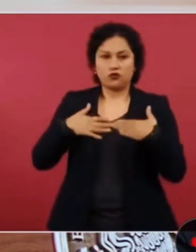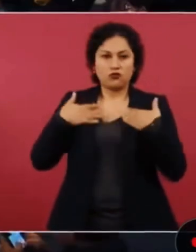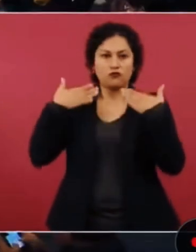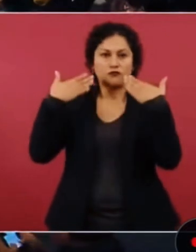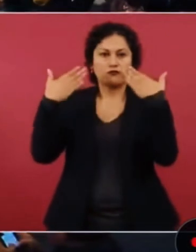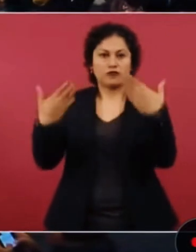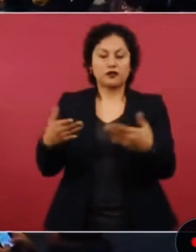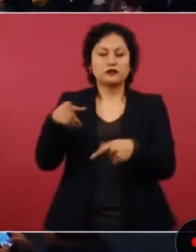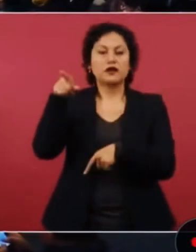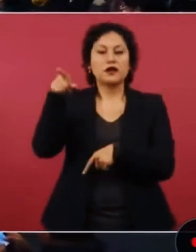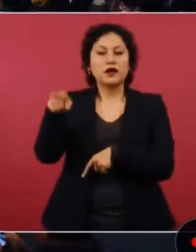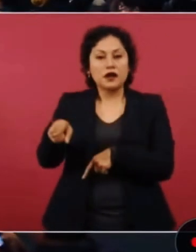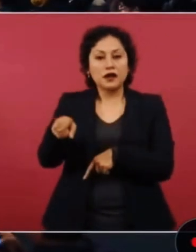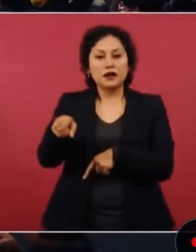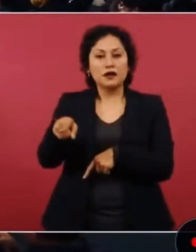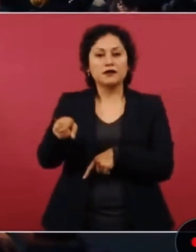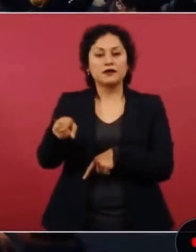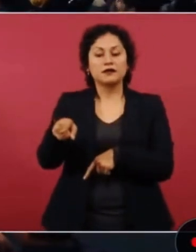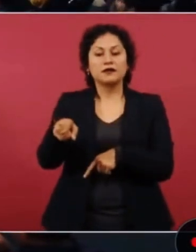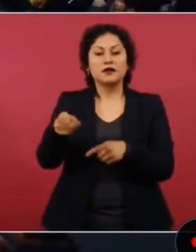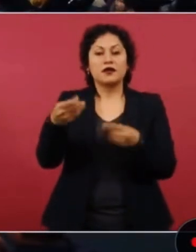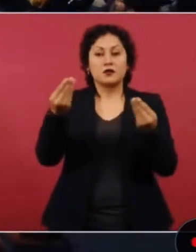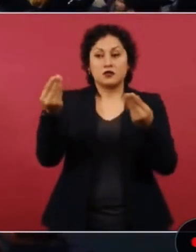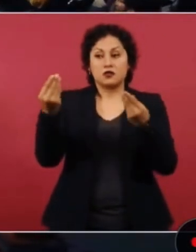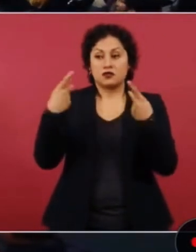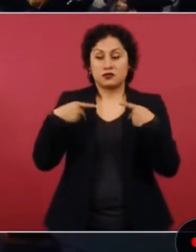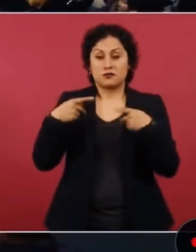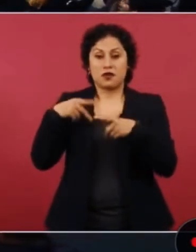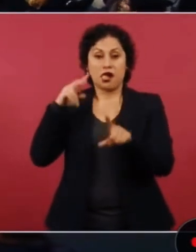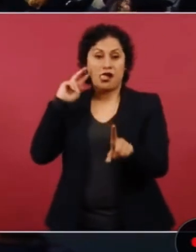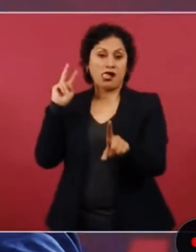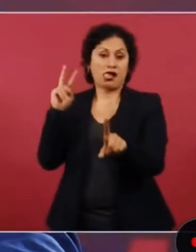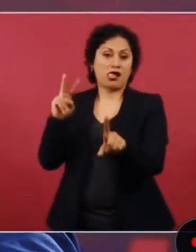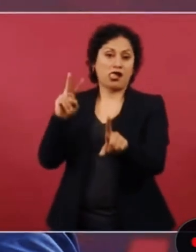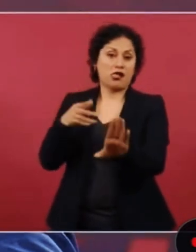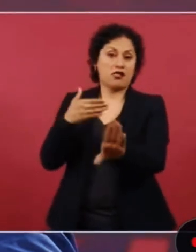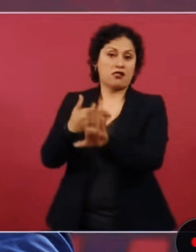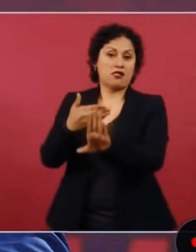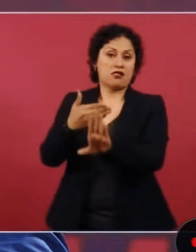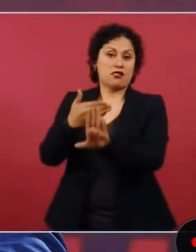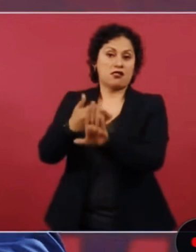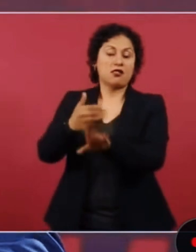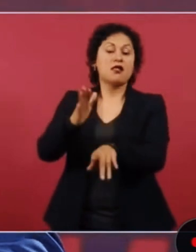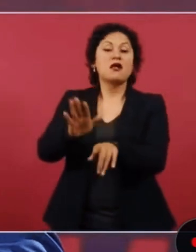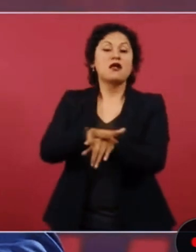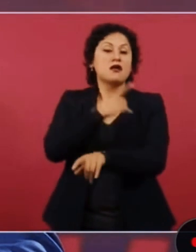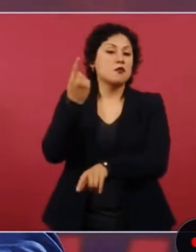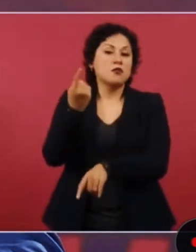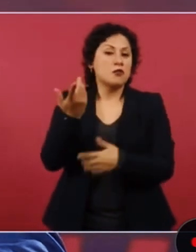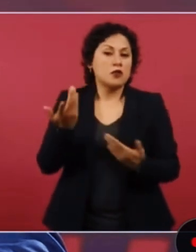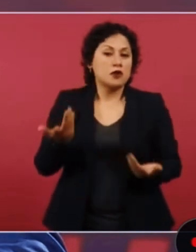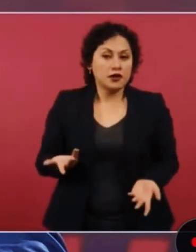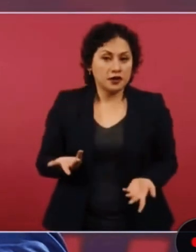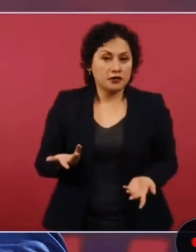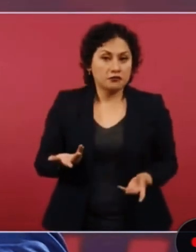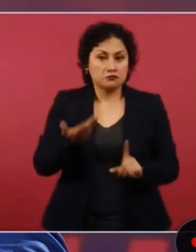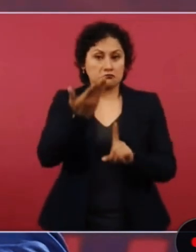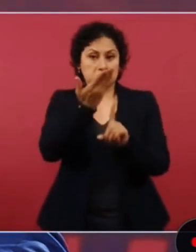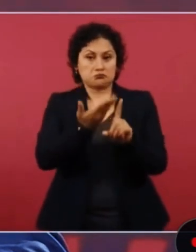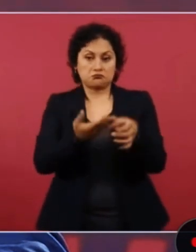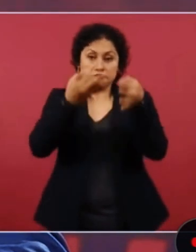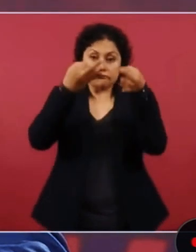...estado en la mira, porque está actuando con rectitud